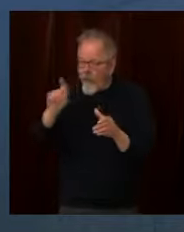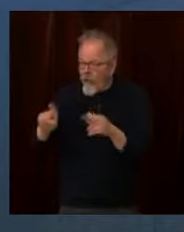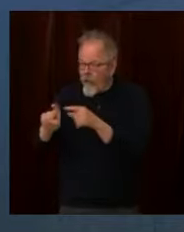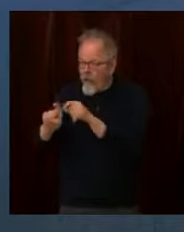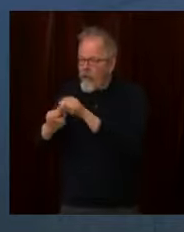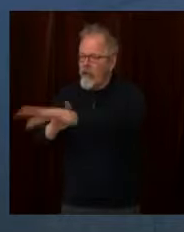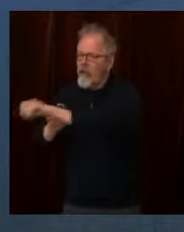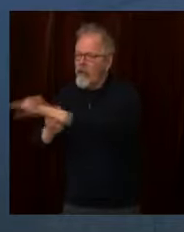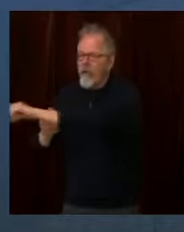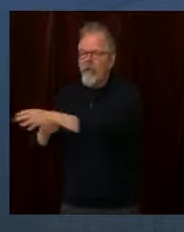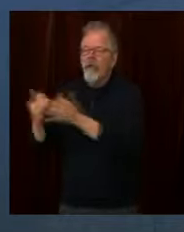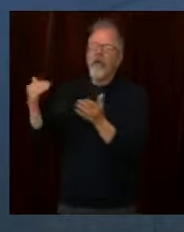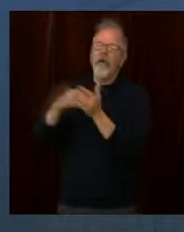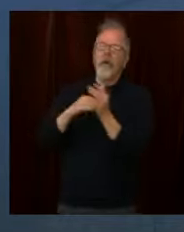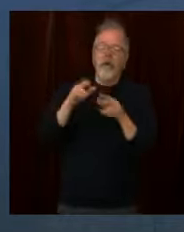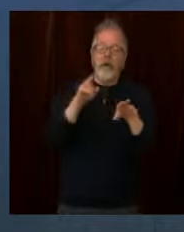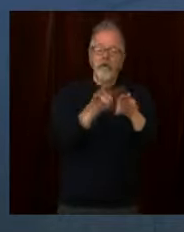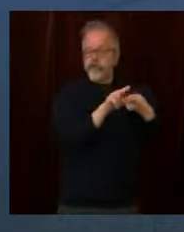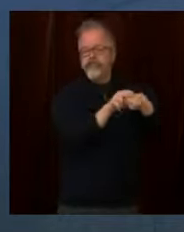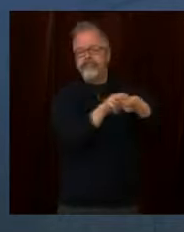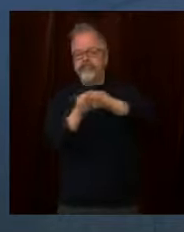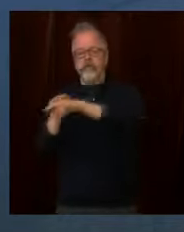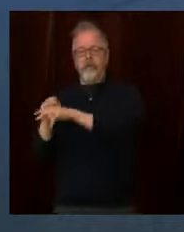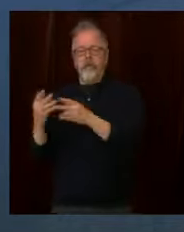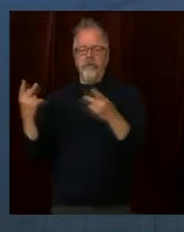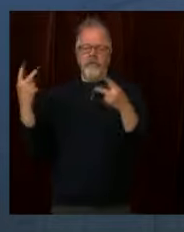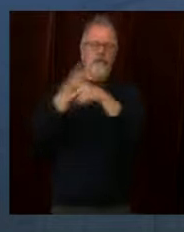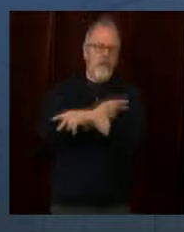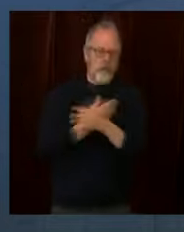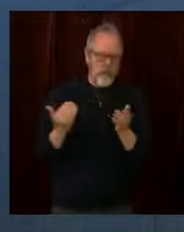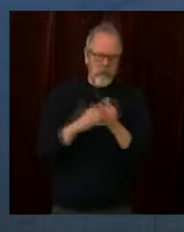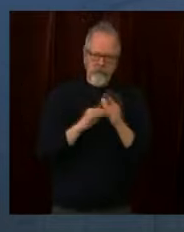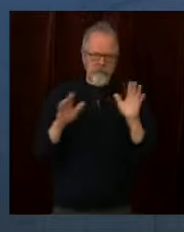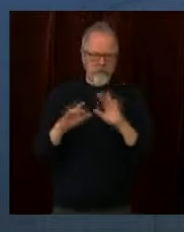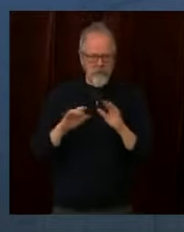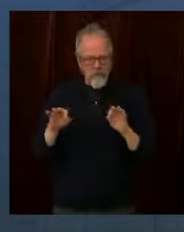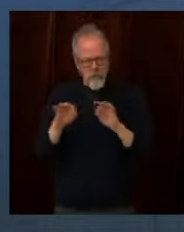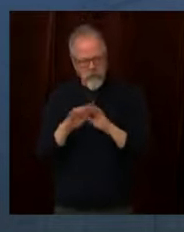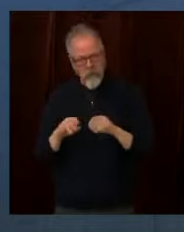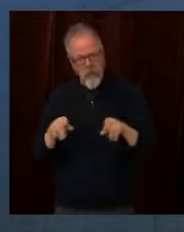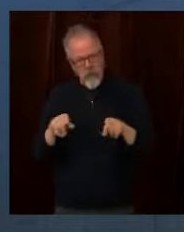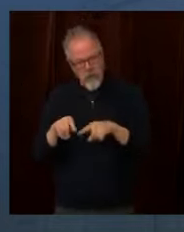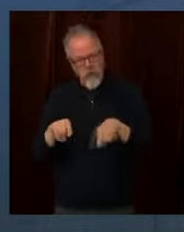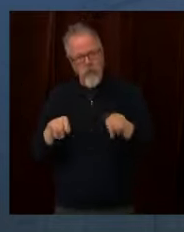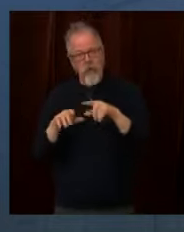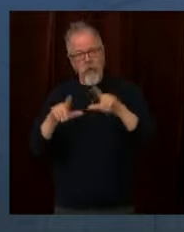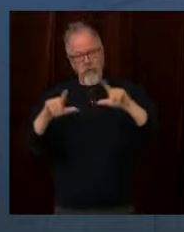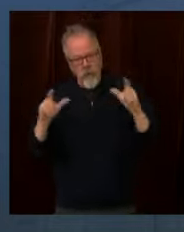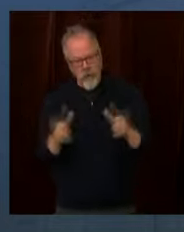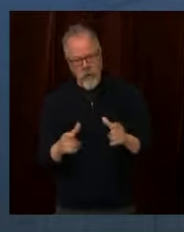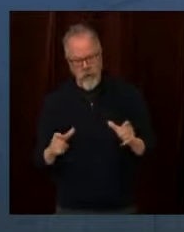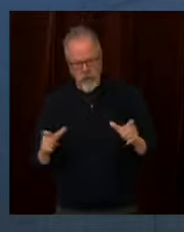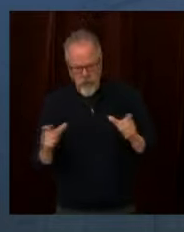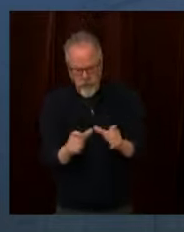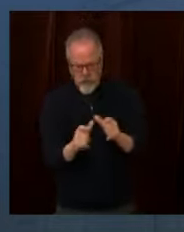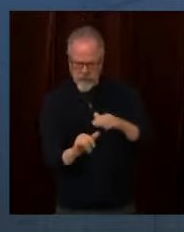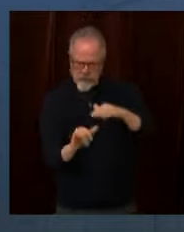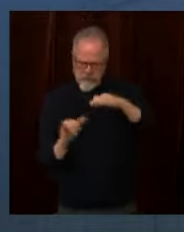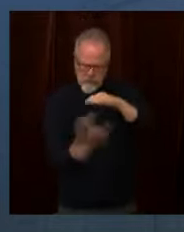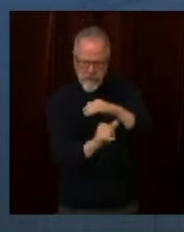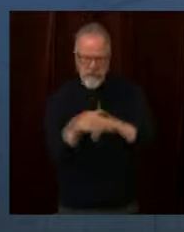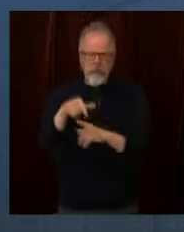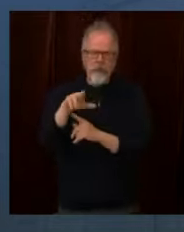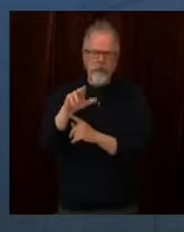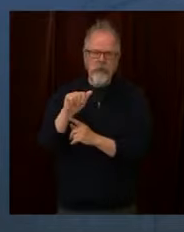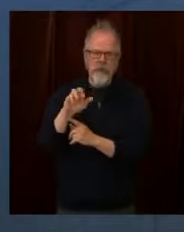Comienza con la primera parte de esto, que es cuarentena al tener el primer síntoma. Las personas tienen que aislarse